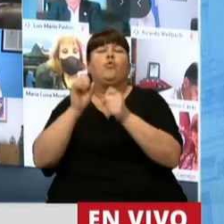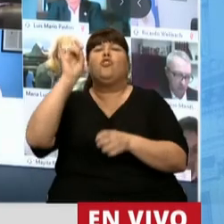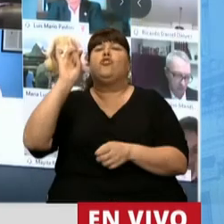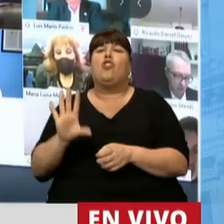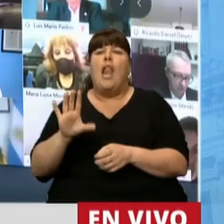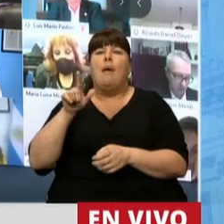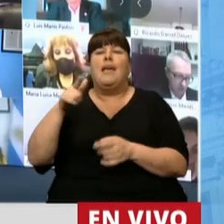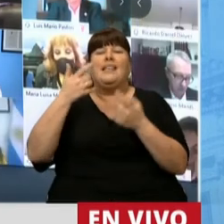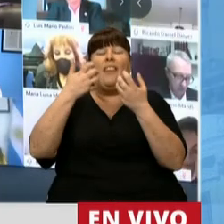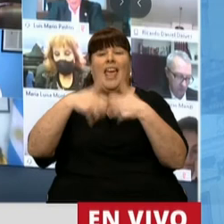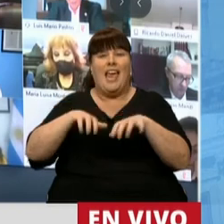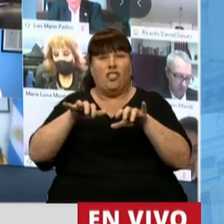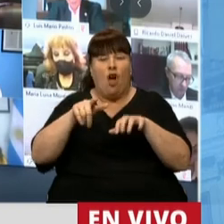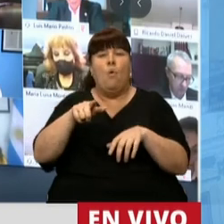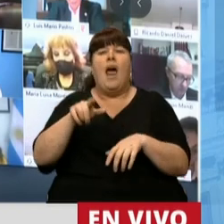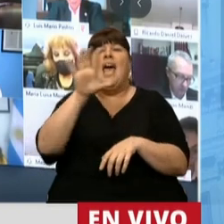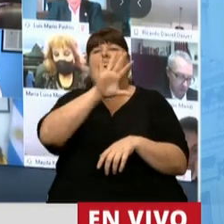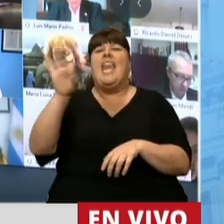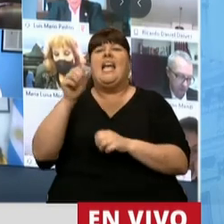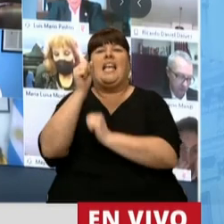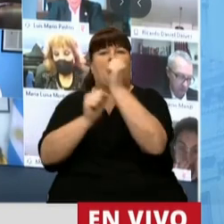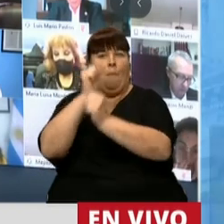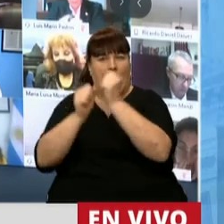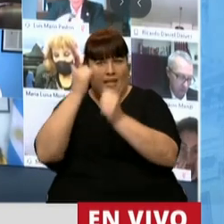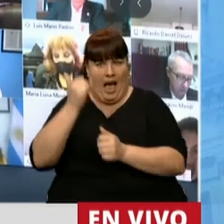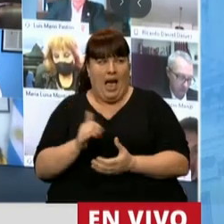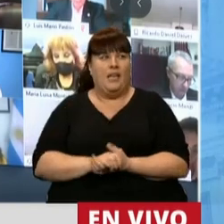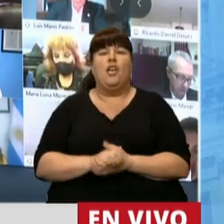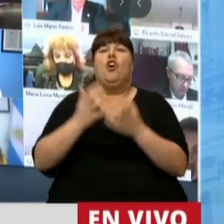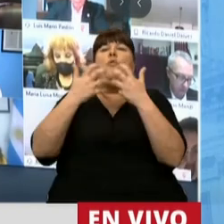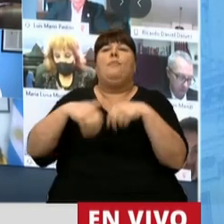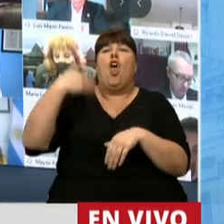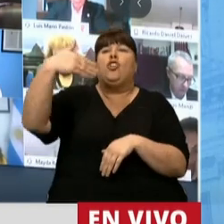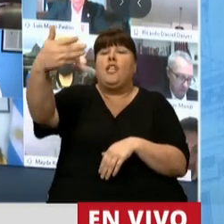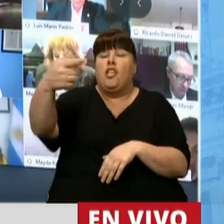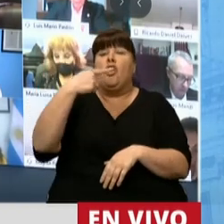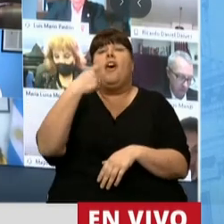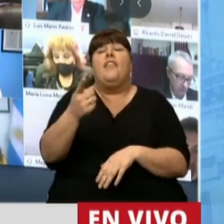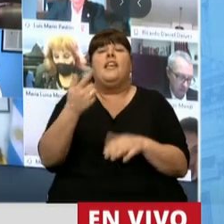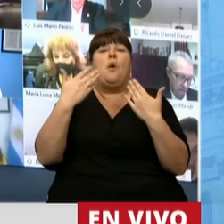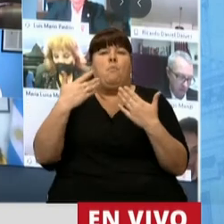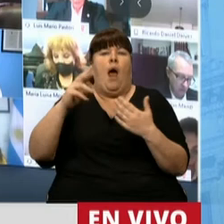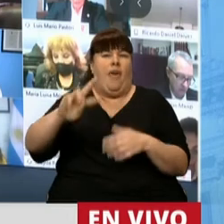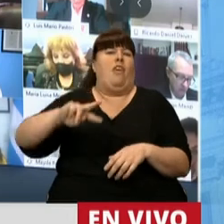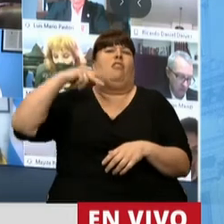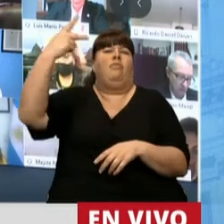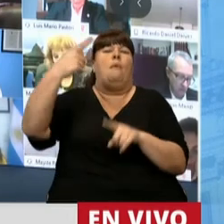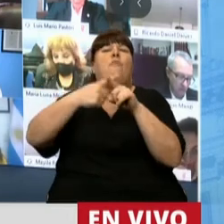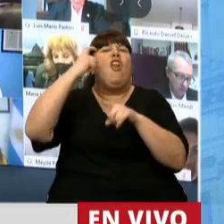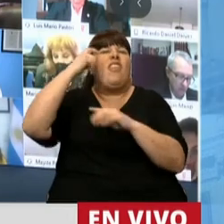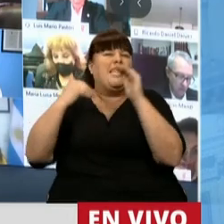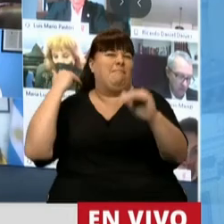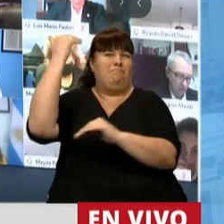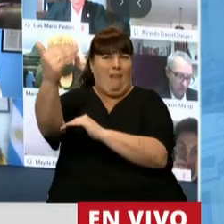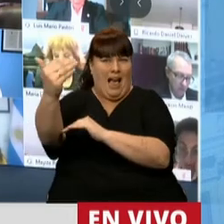solamente en software con más de 500 empresas. Y nuestras proyecciones nos indican que podemos multiplicar por 10